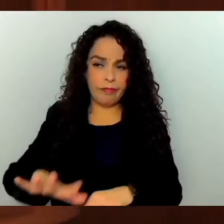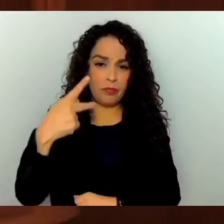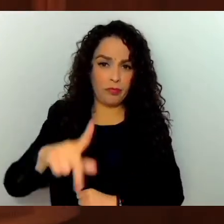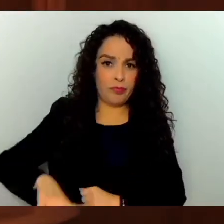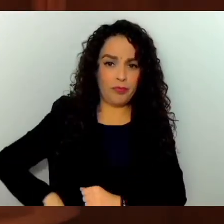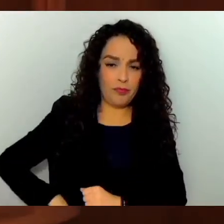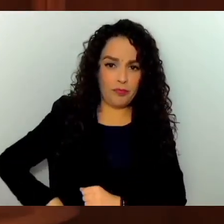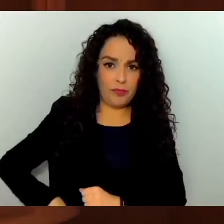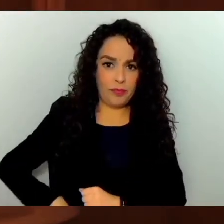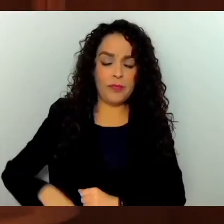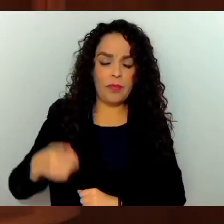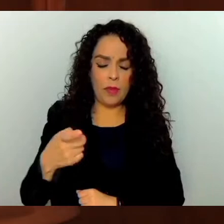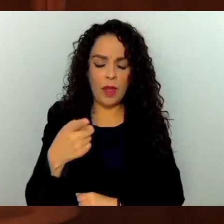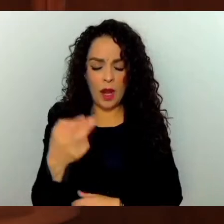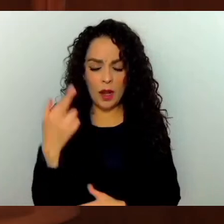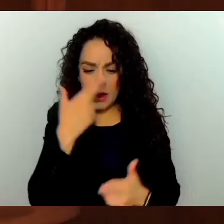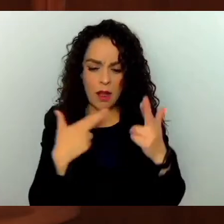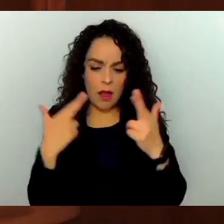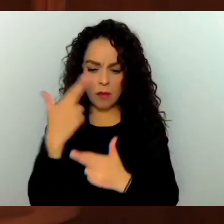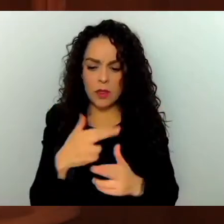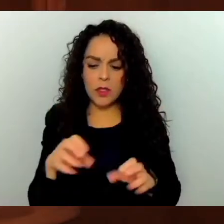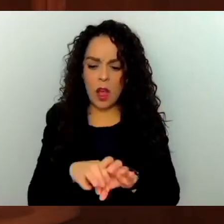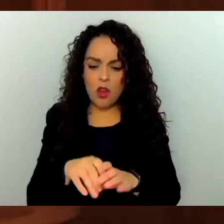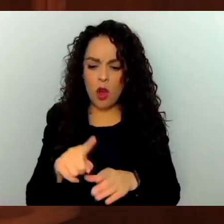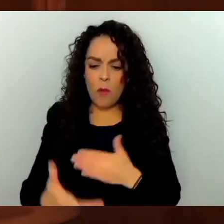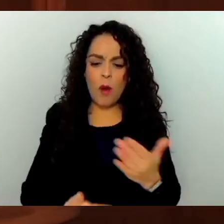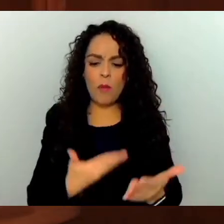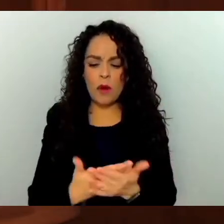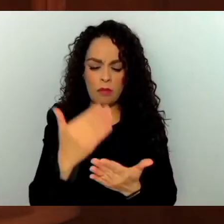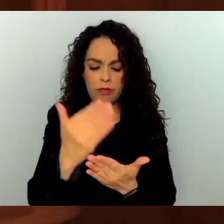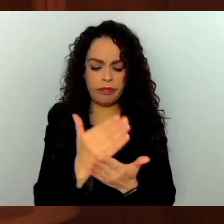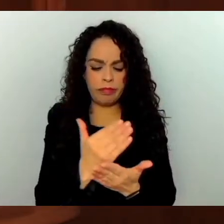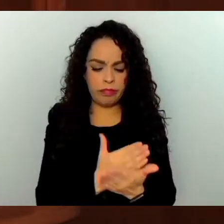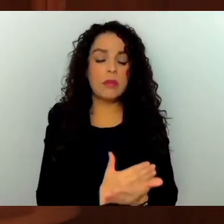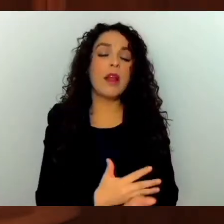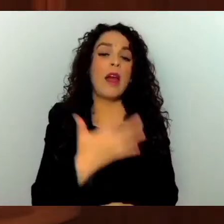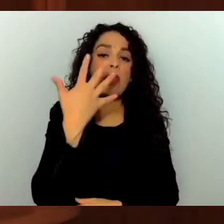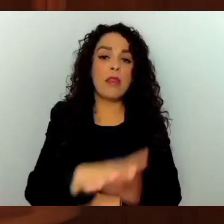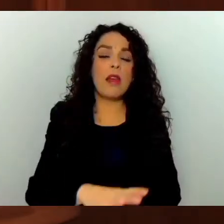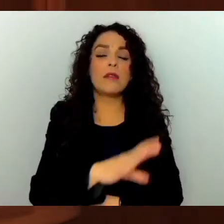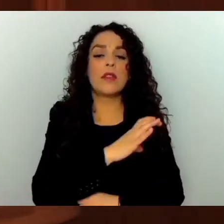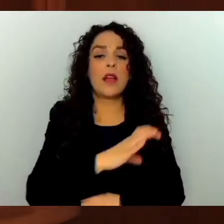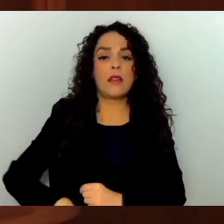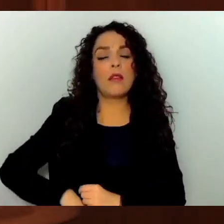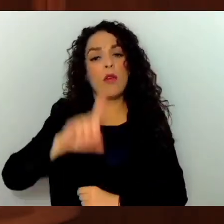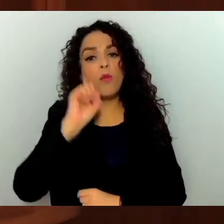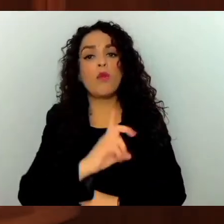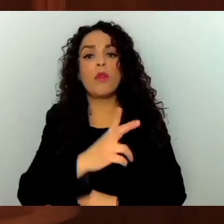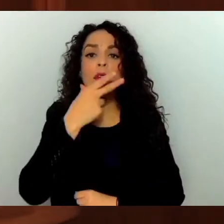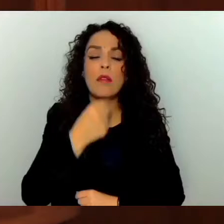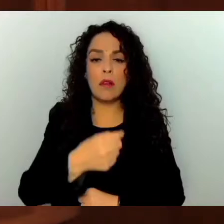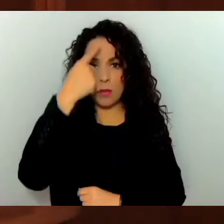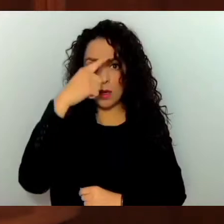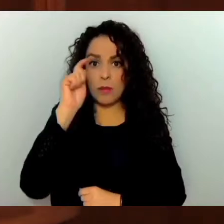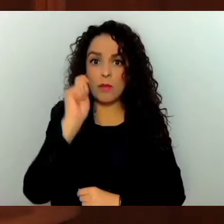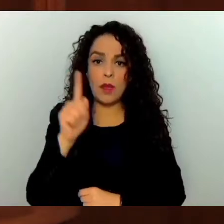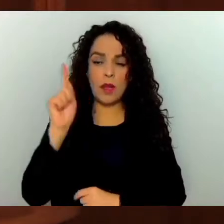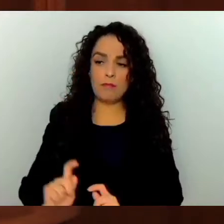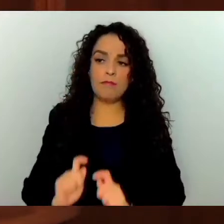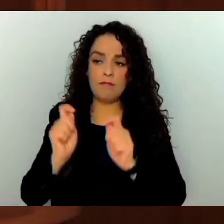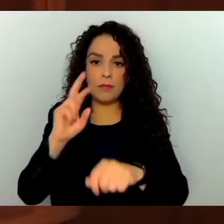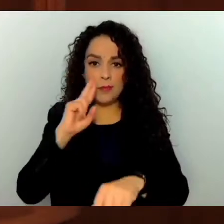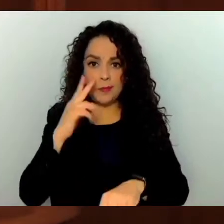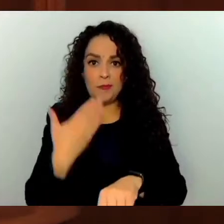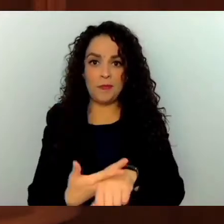propuestas, se formula la propuesta de lista de hasta 10 candidatas o candidatos para el cargo de la Fiscalía General de Justicia